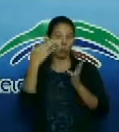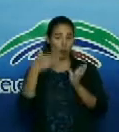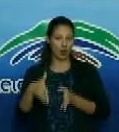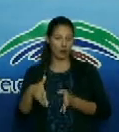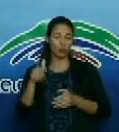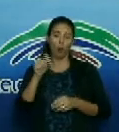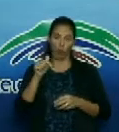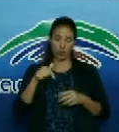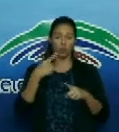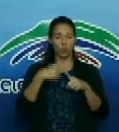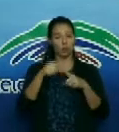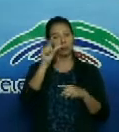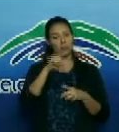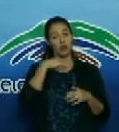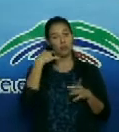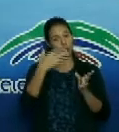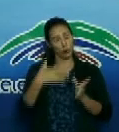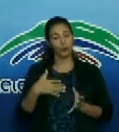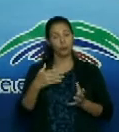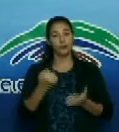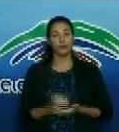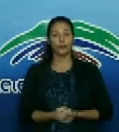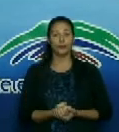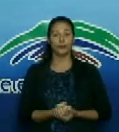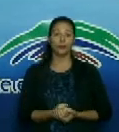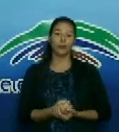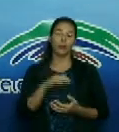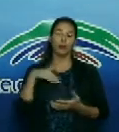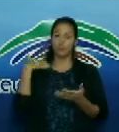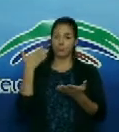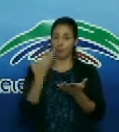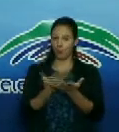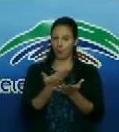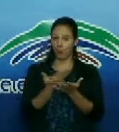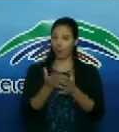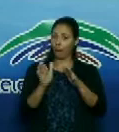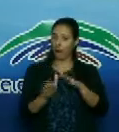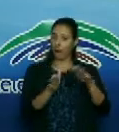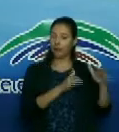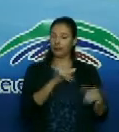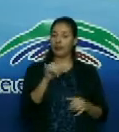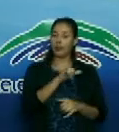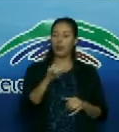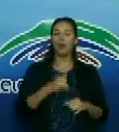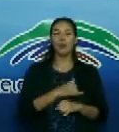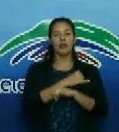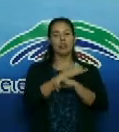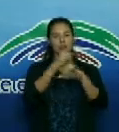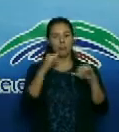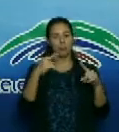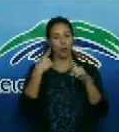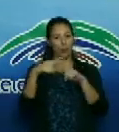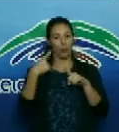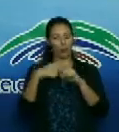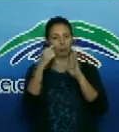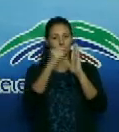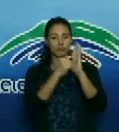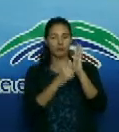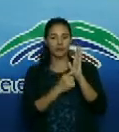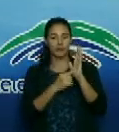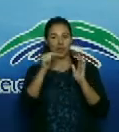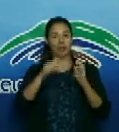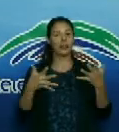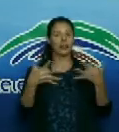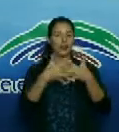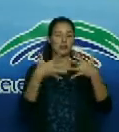fallecimiento en la jornada. Les propongo también conocer los detalles con respecto a nuestra provincia de Holguín,